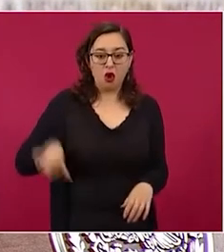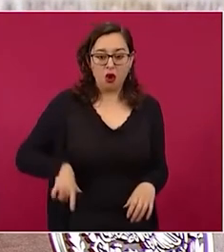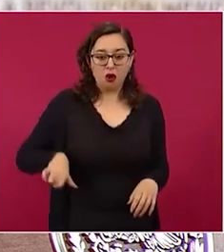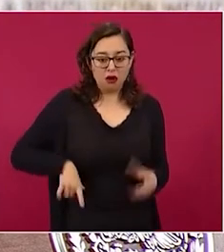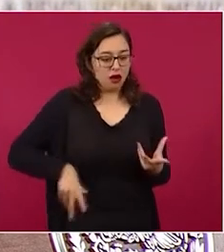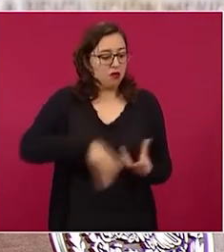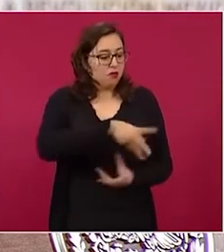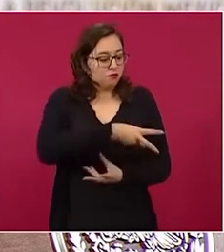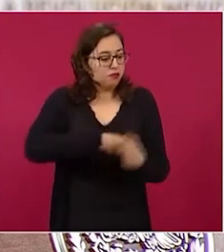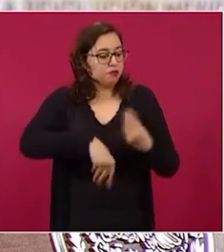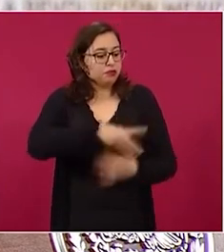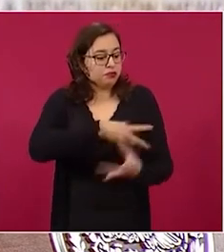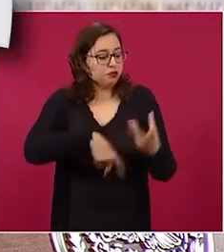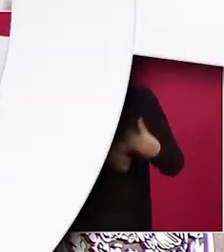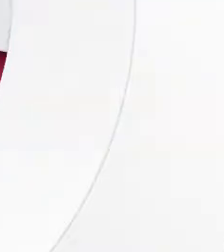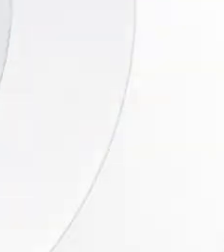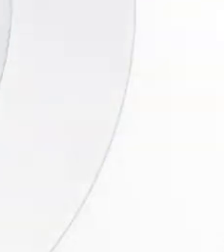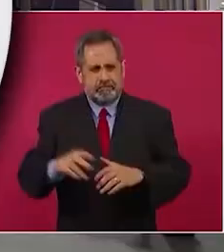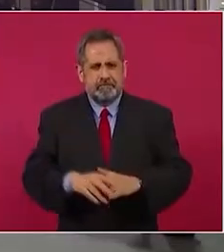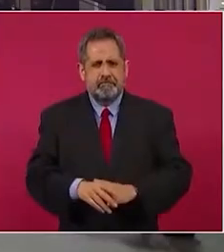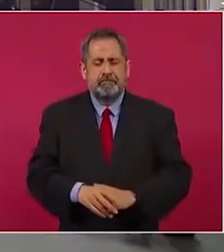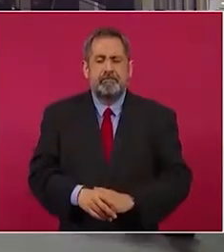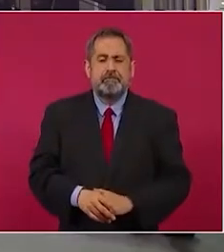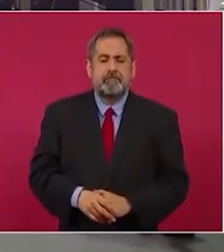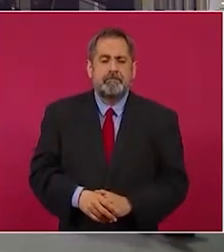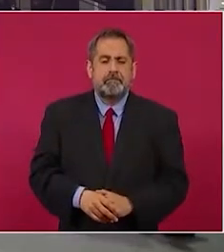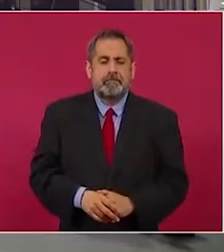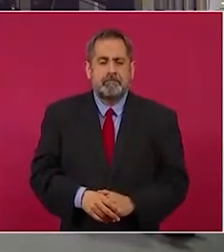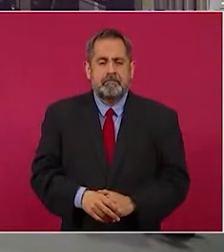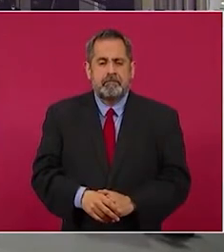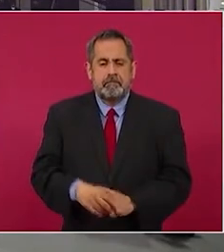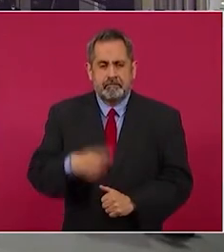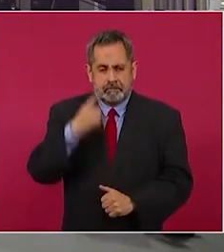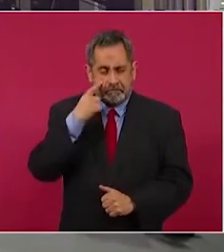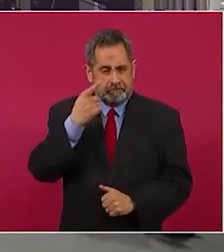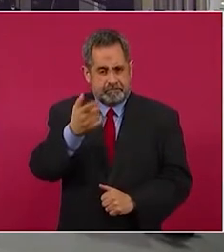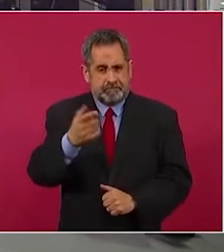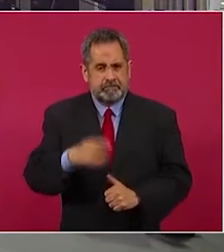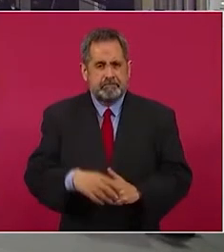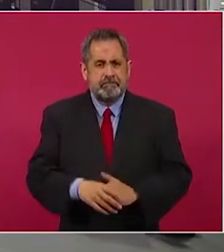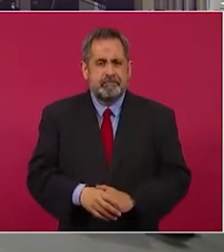Entonces, todo eso está cambiando. Joaquín, te escuchamos.